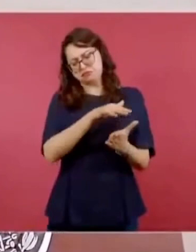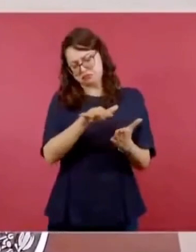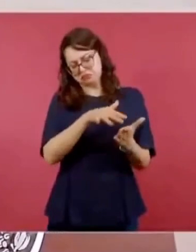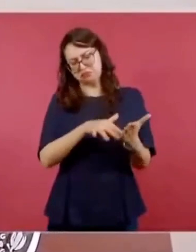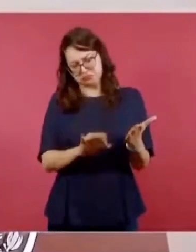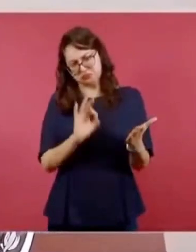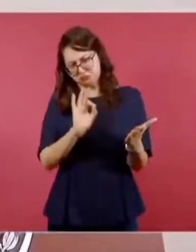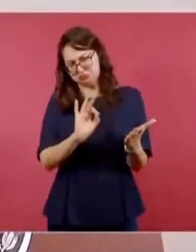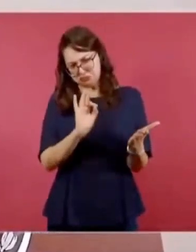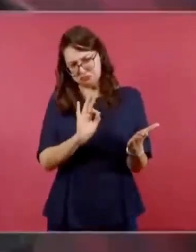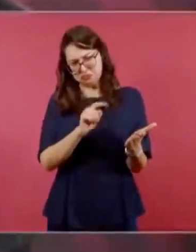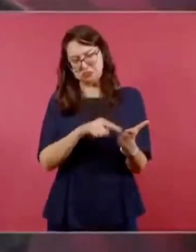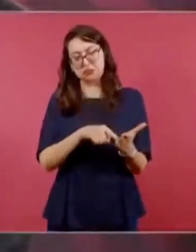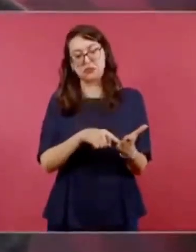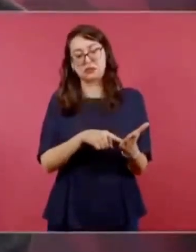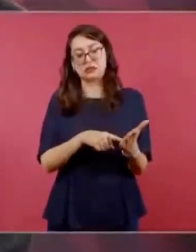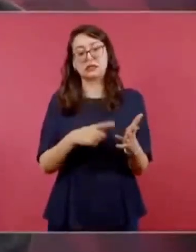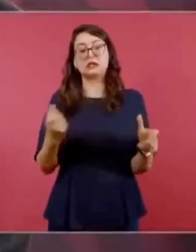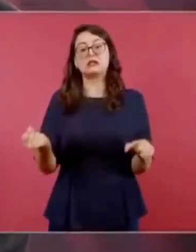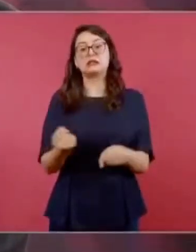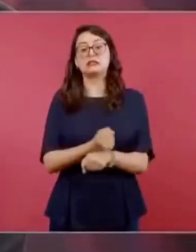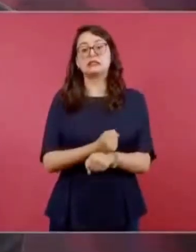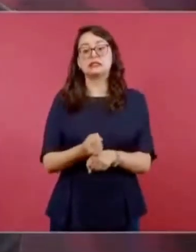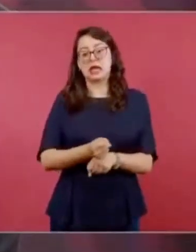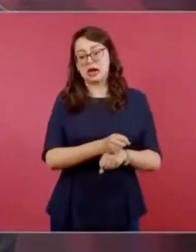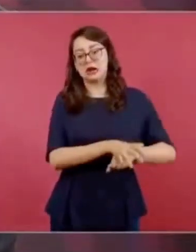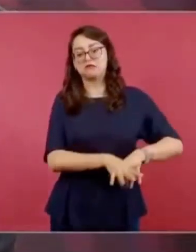La novela se llama La Sangre al Río.